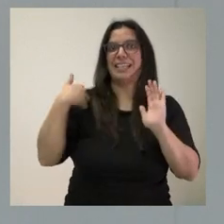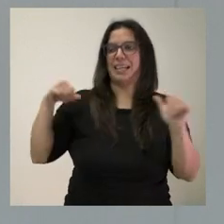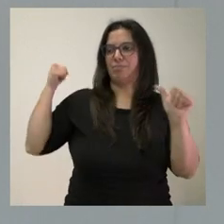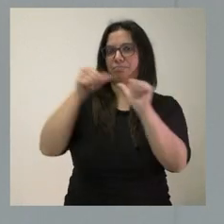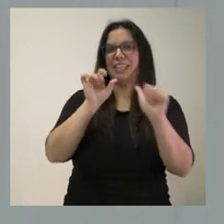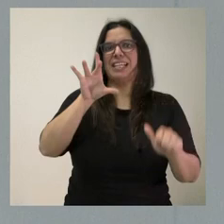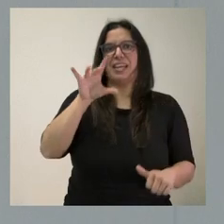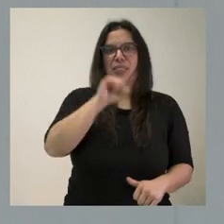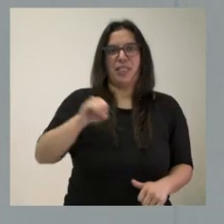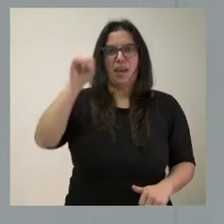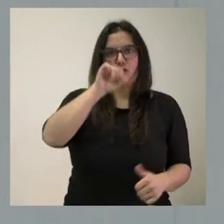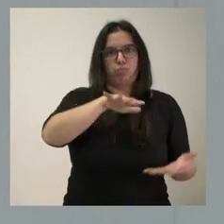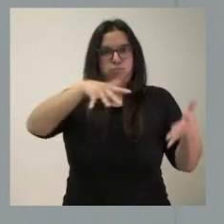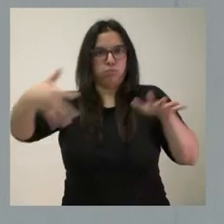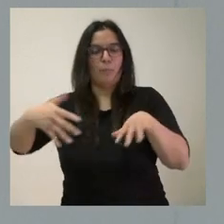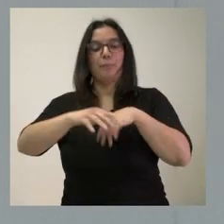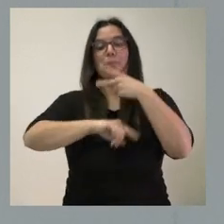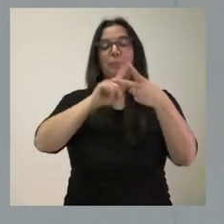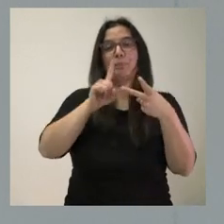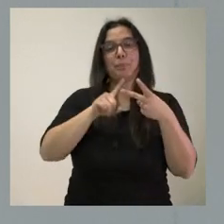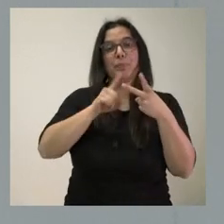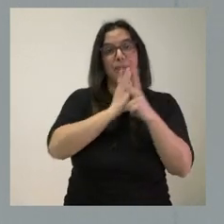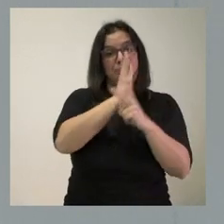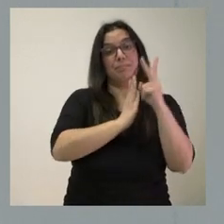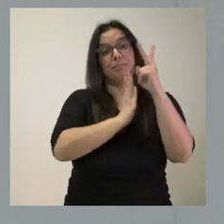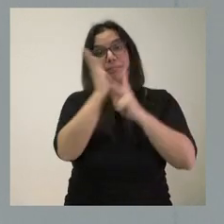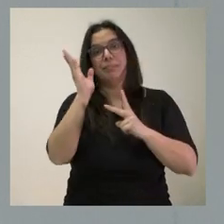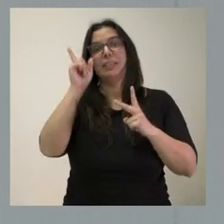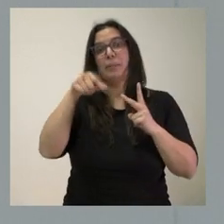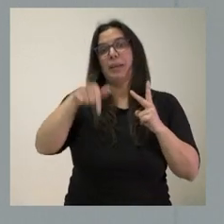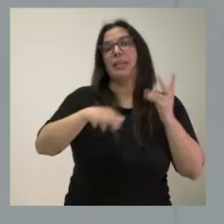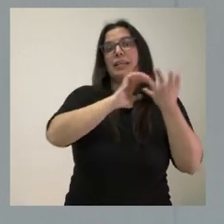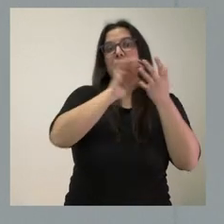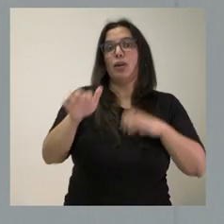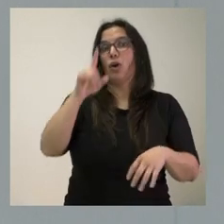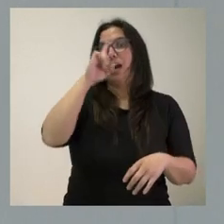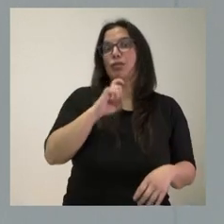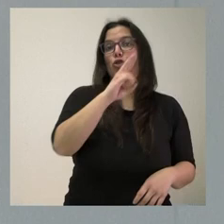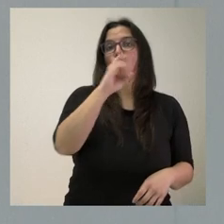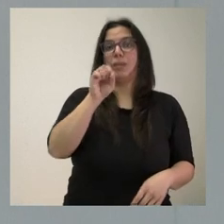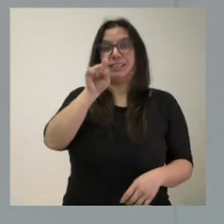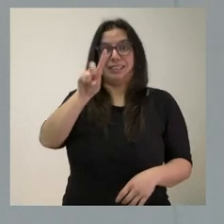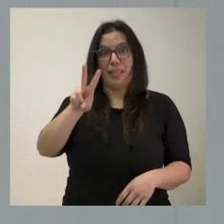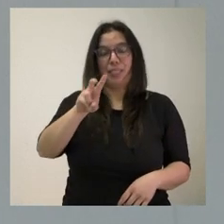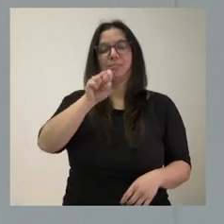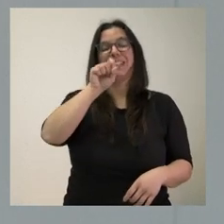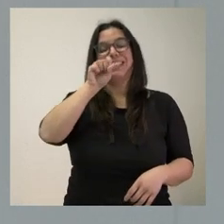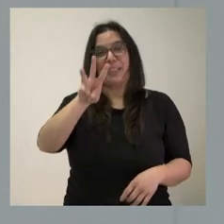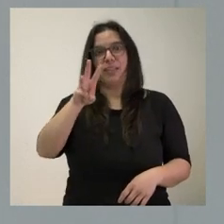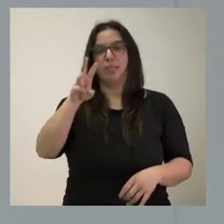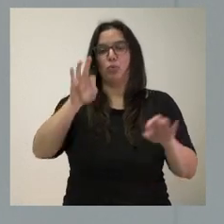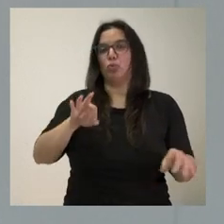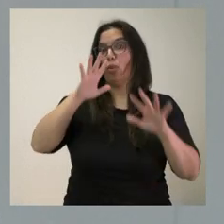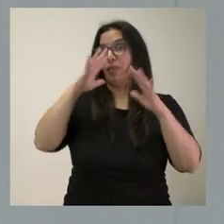de desarrollo. Y luego tenemos en vigor en nuestra comunidad autónoma, desde el año 2013, se cumplen ahora 10 años,